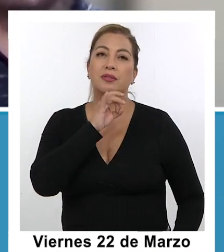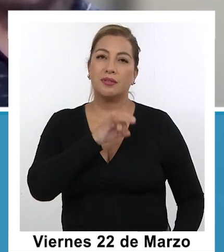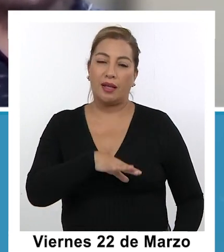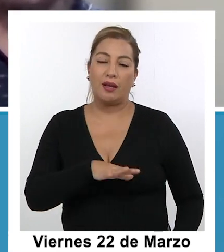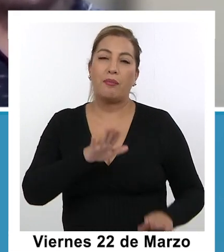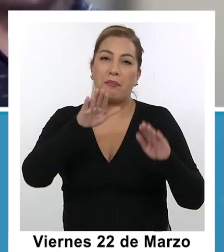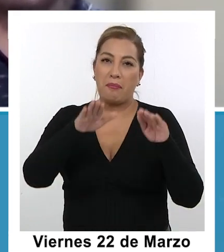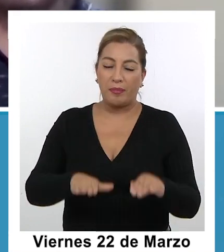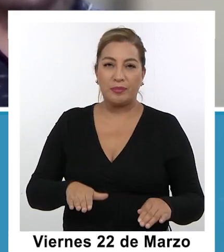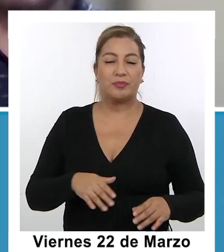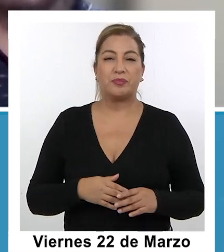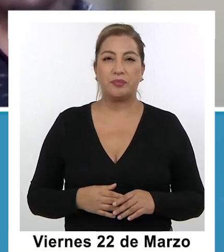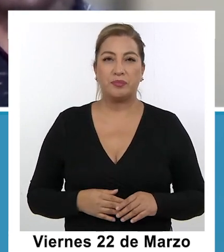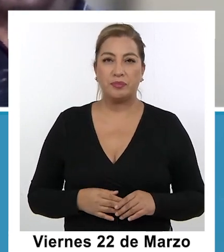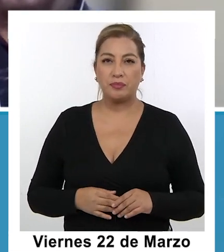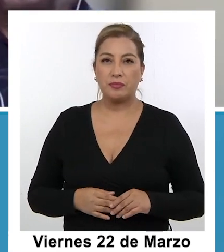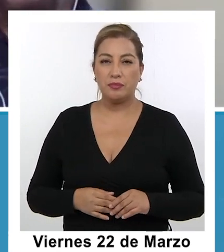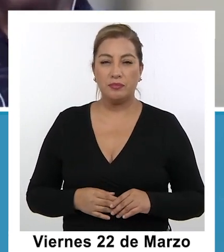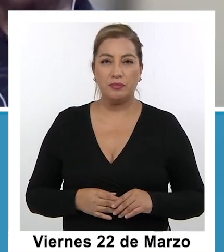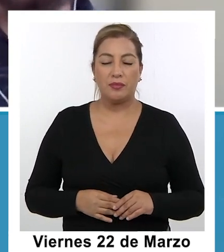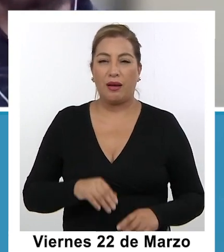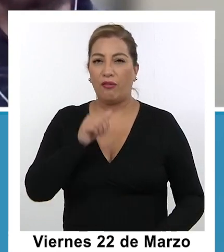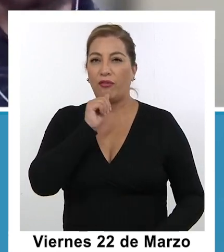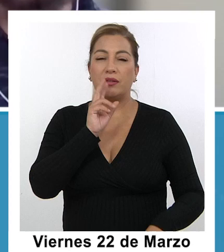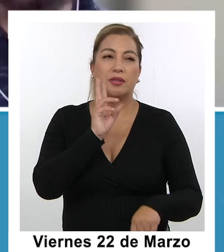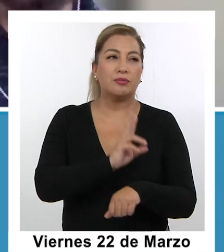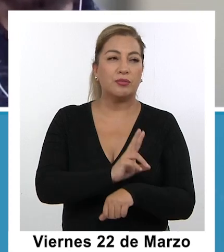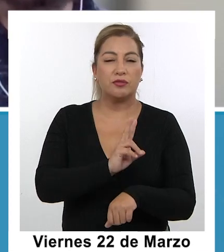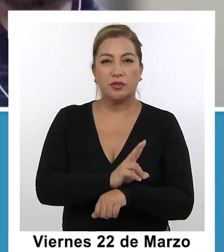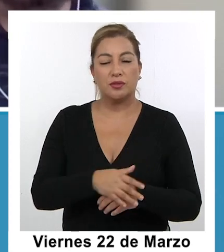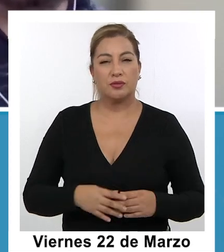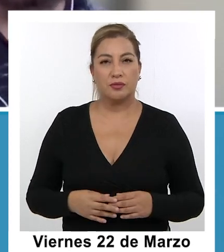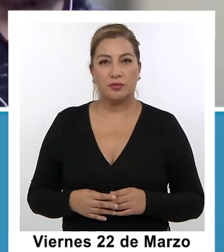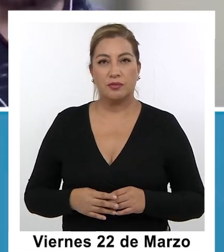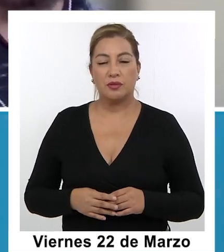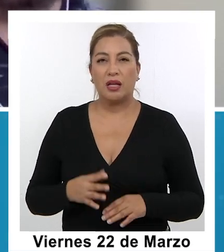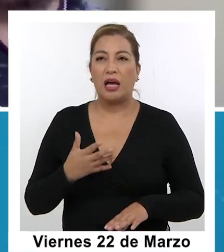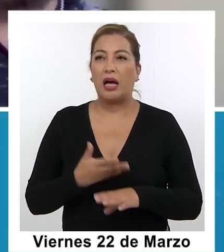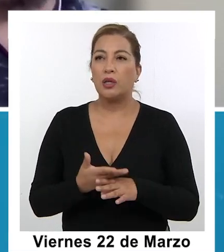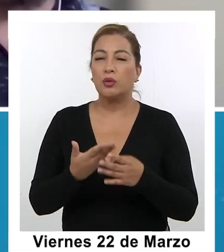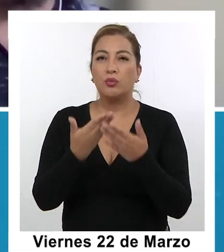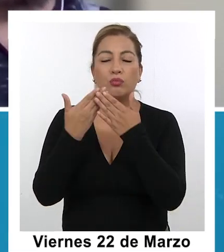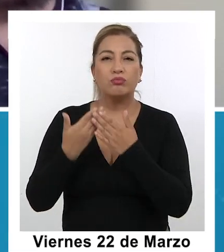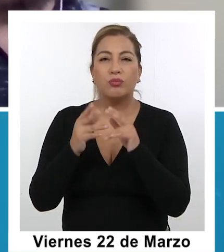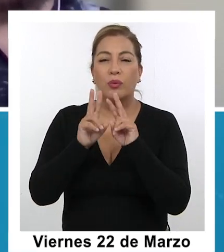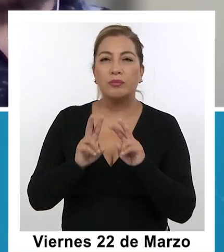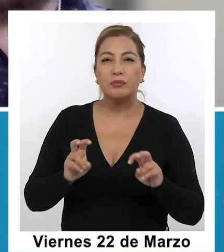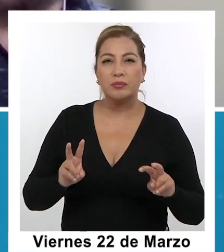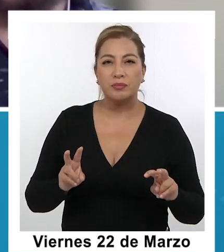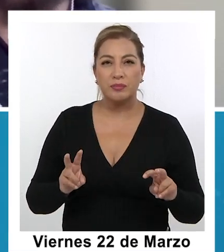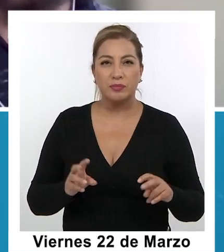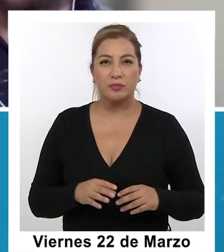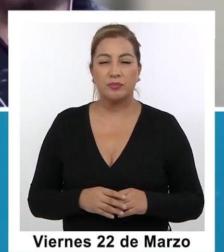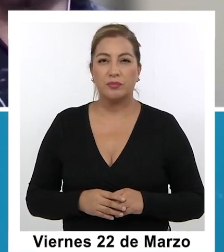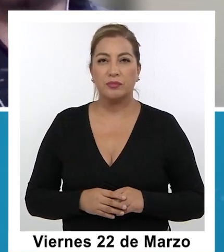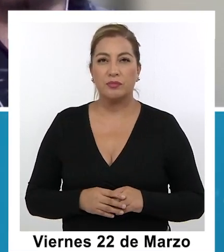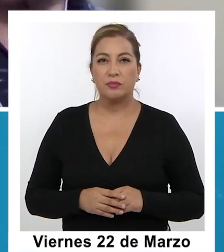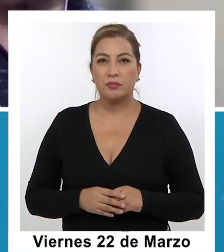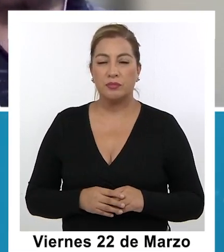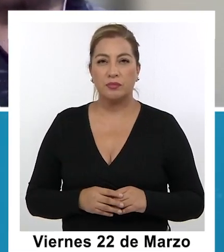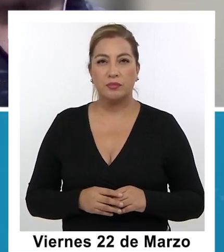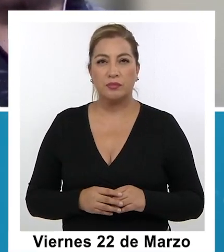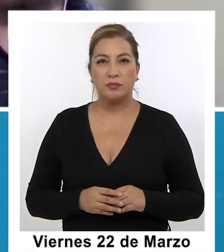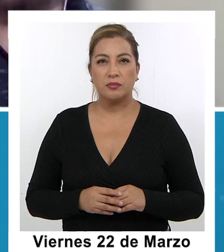¿Ya? En Chile eh no van a faltar profesores había una un estudio de Ligio Bucar que decía que nos iban a faltar